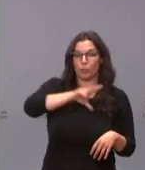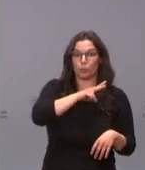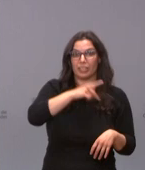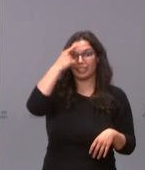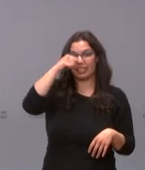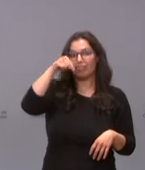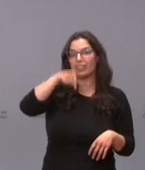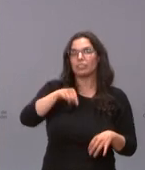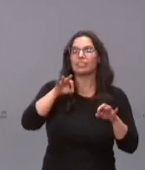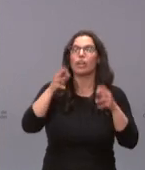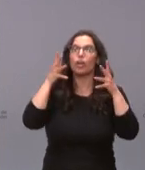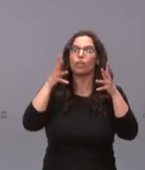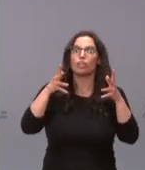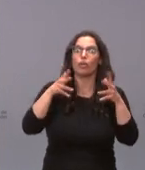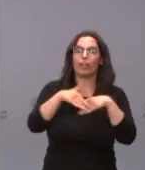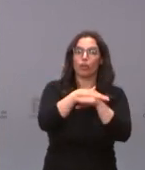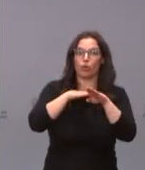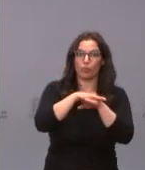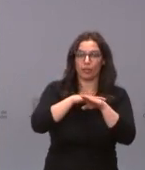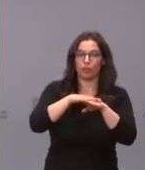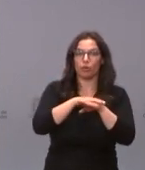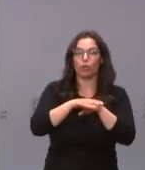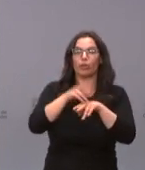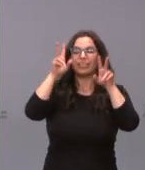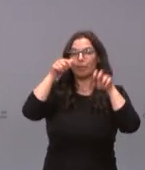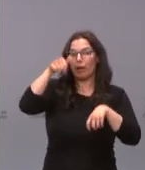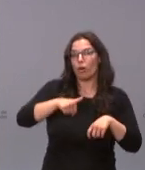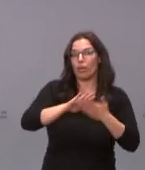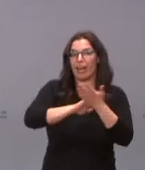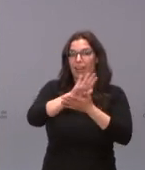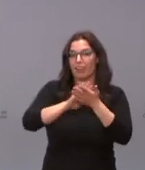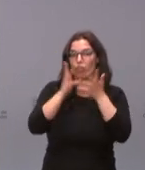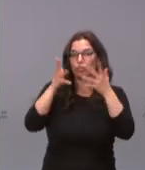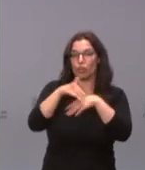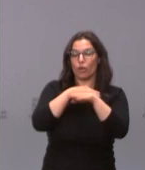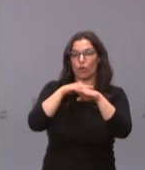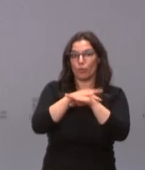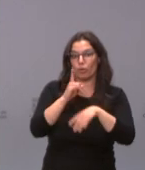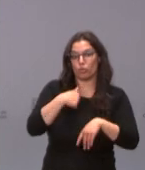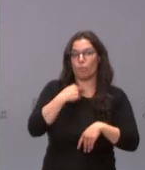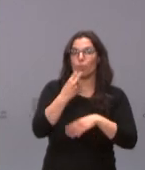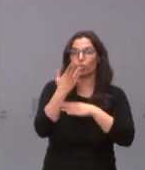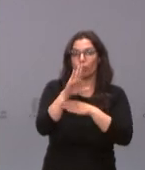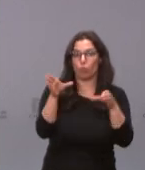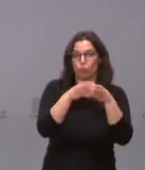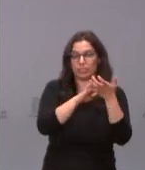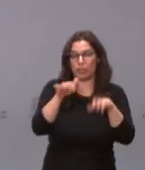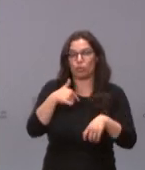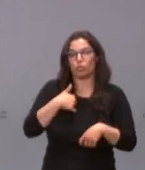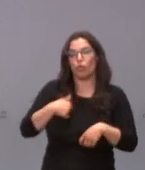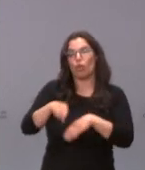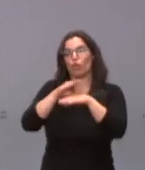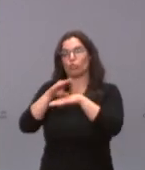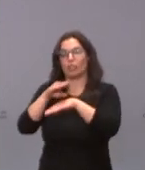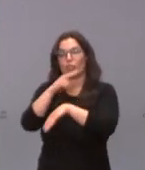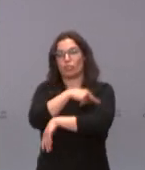del consejo de gobierno este es un asunto no tratado hoy en el consejo de gobierno y yo siendo el portavoz de la junta no soy el consejero de sanidad